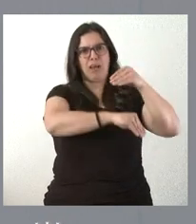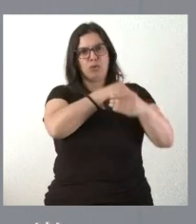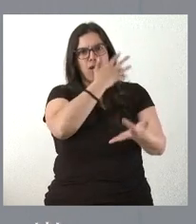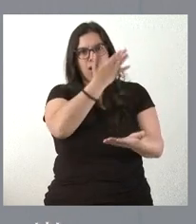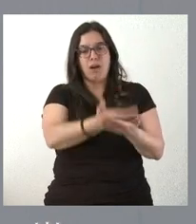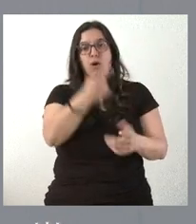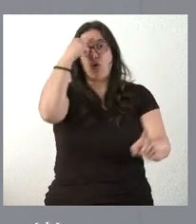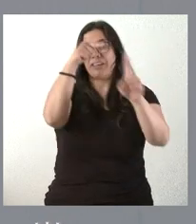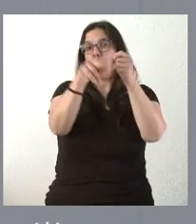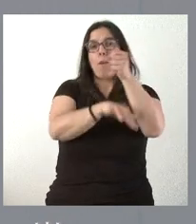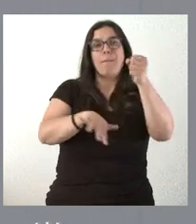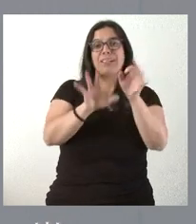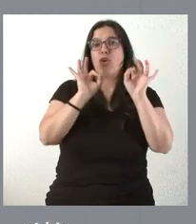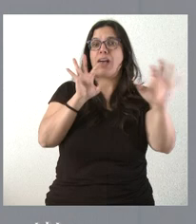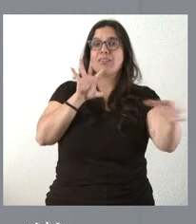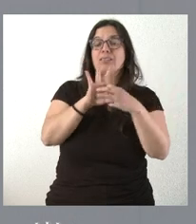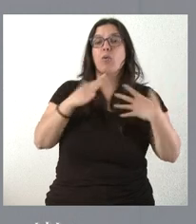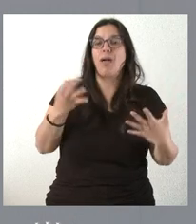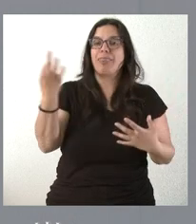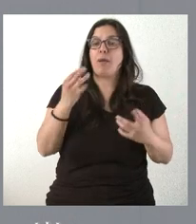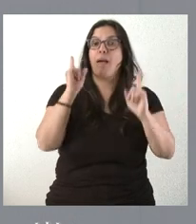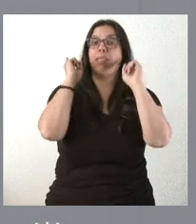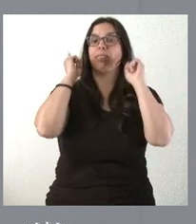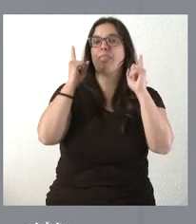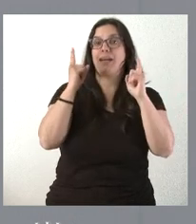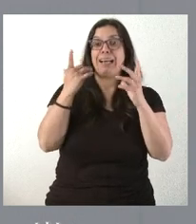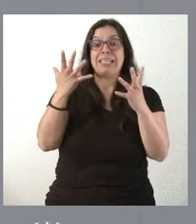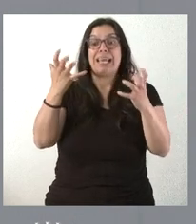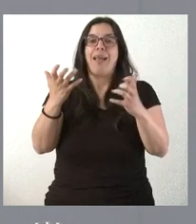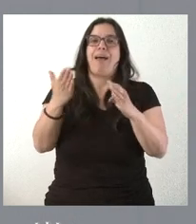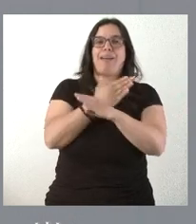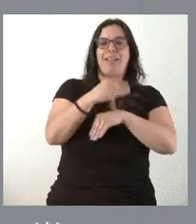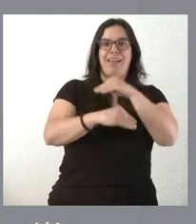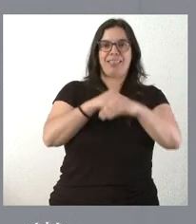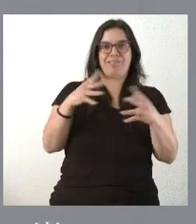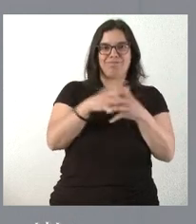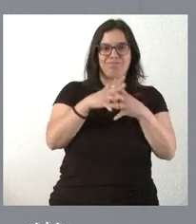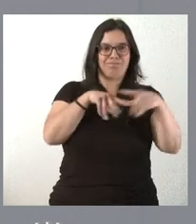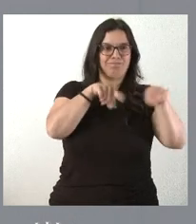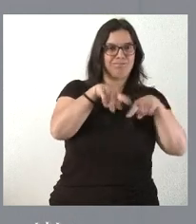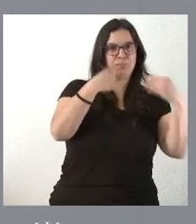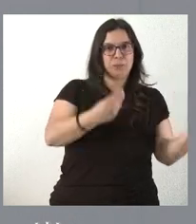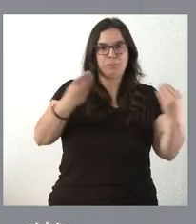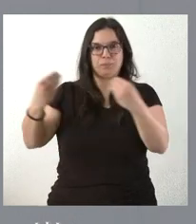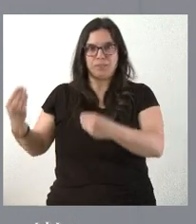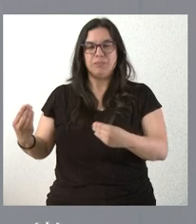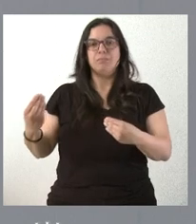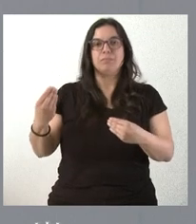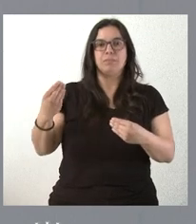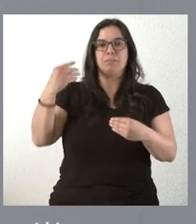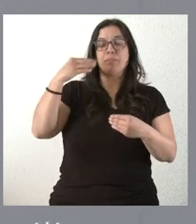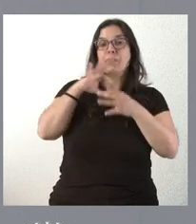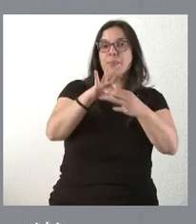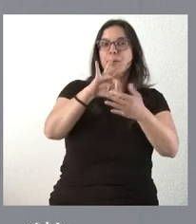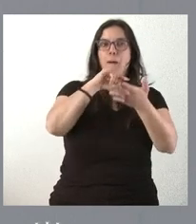este objetivo básico, que es que hay que anticiparse a la sequía, hay que realizar infraestructuras hídricas dentro de una política